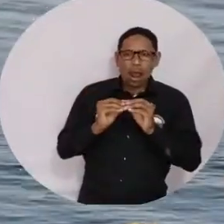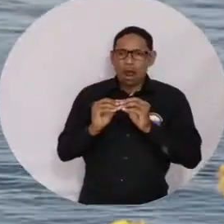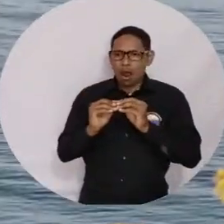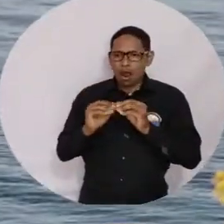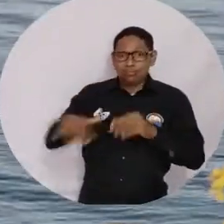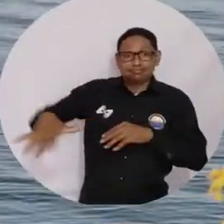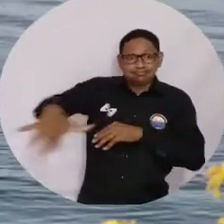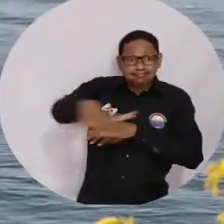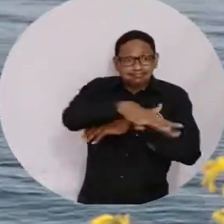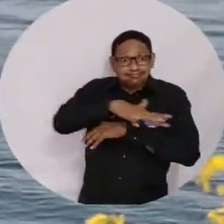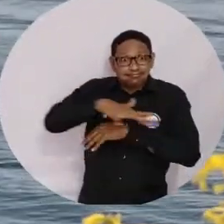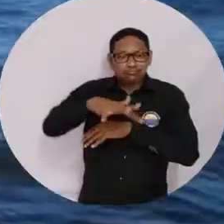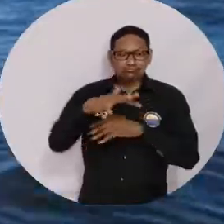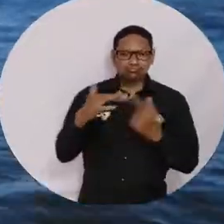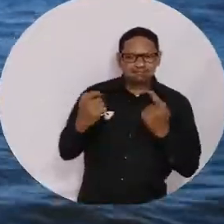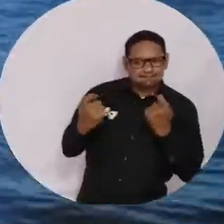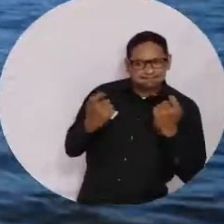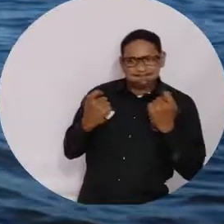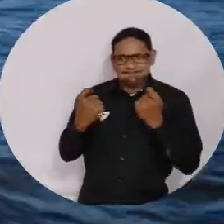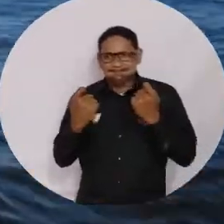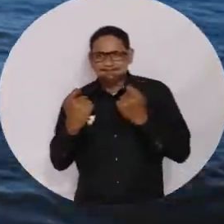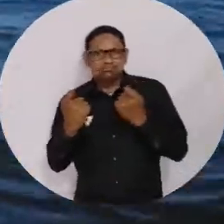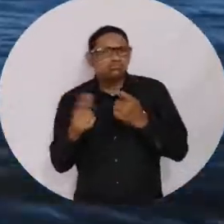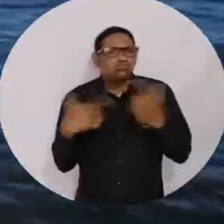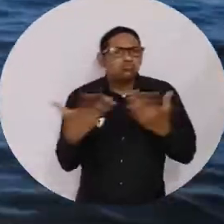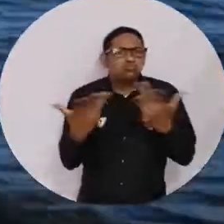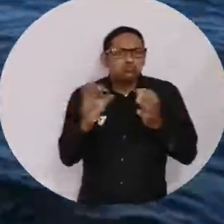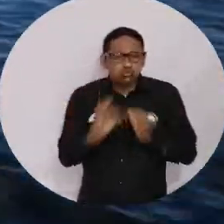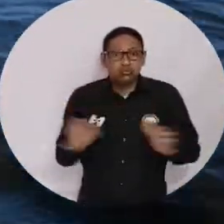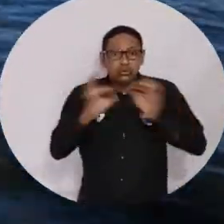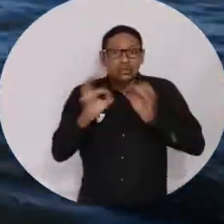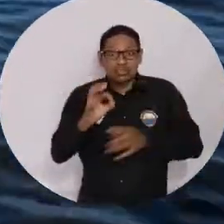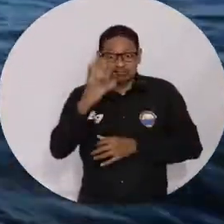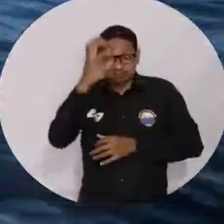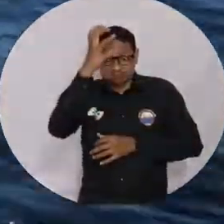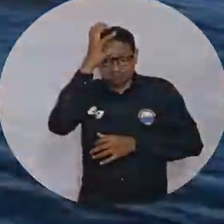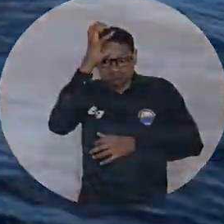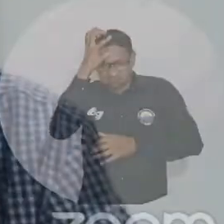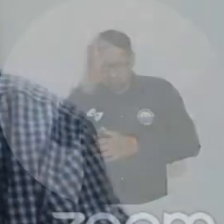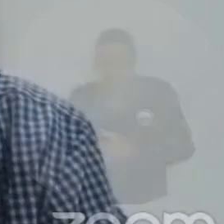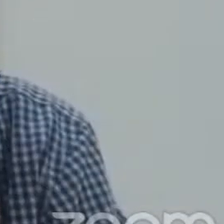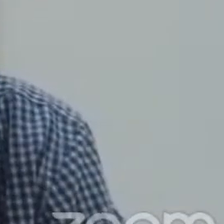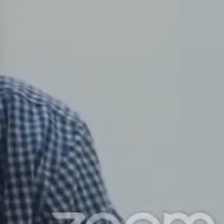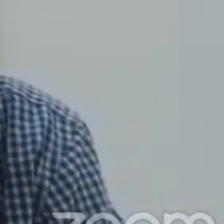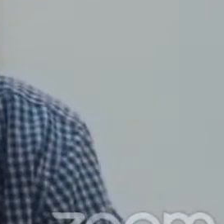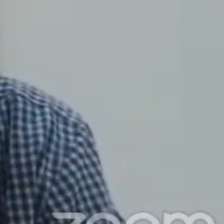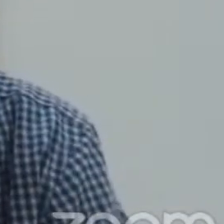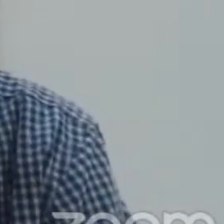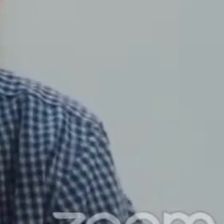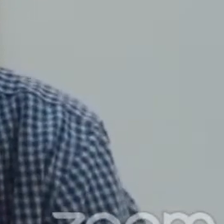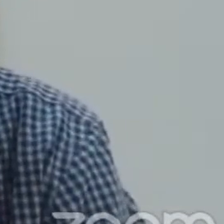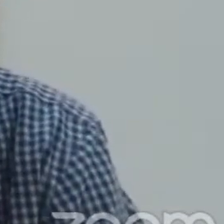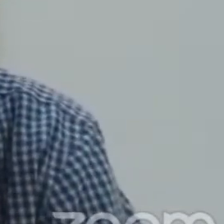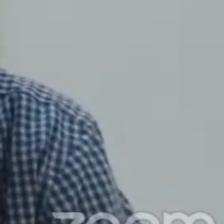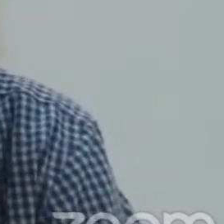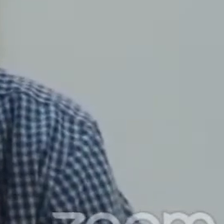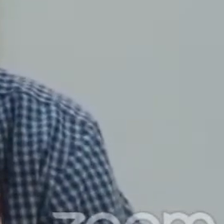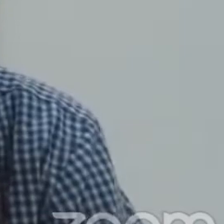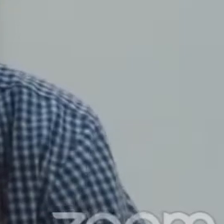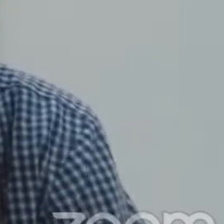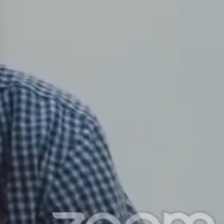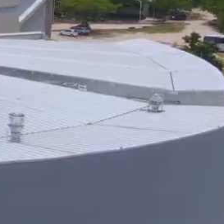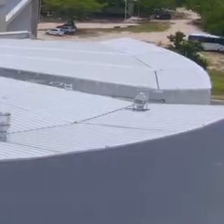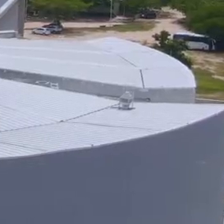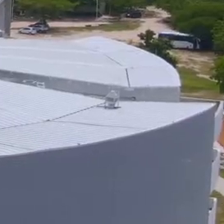la sostenibilidad se fundamenta principalmente en el conocimiento, en la ciencia. De ahí ese vínculo que hemos tenido